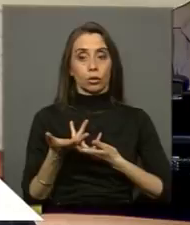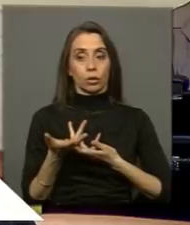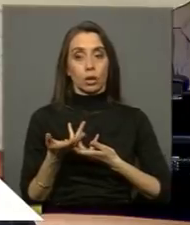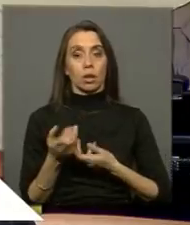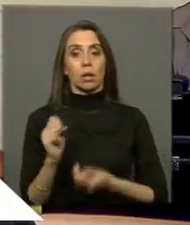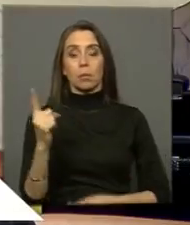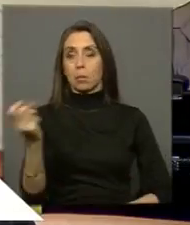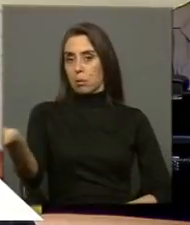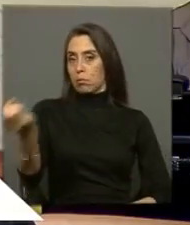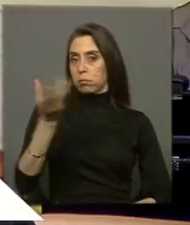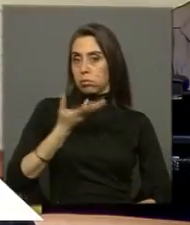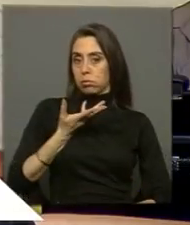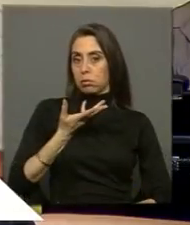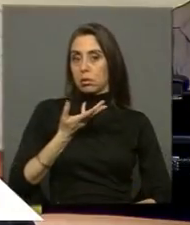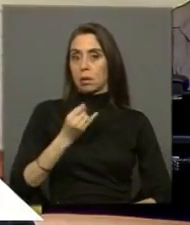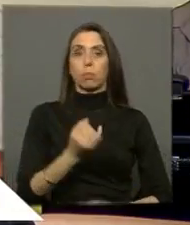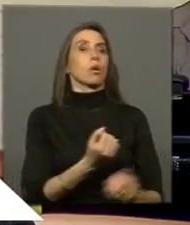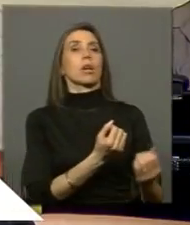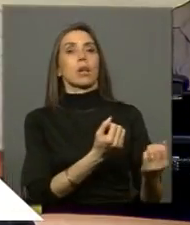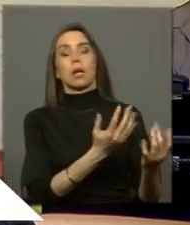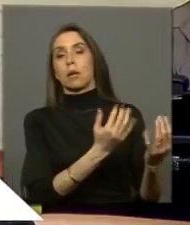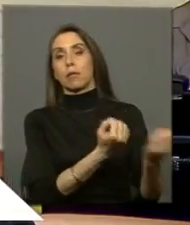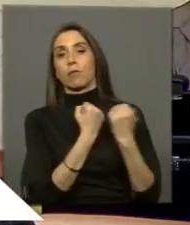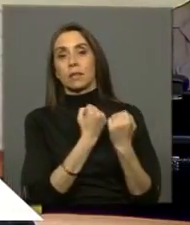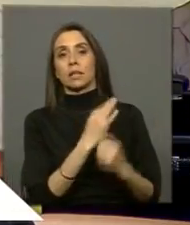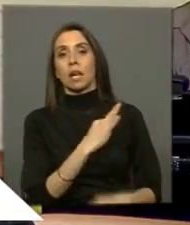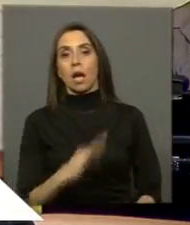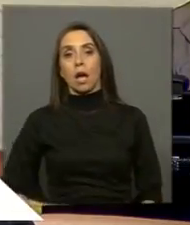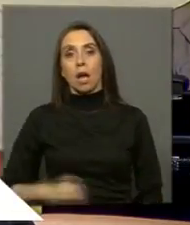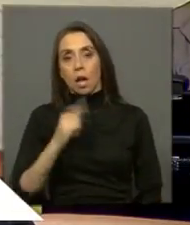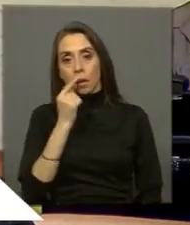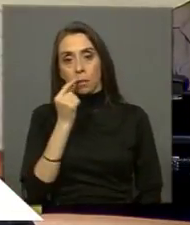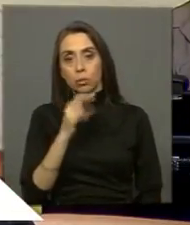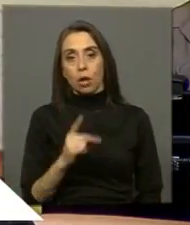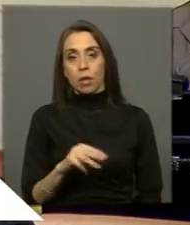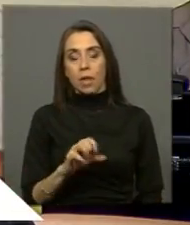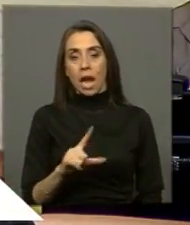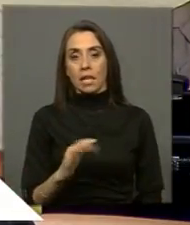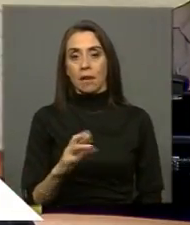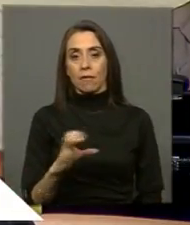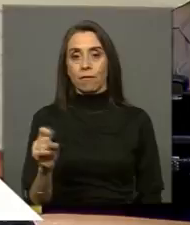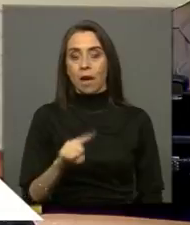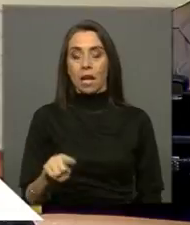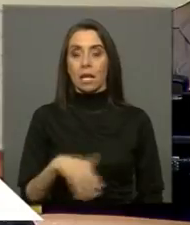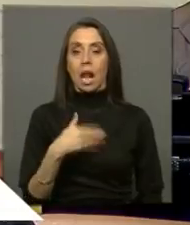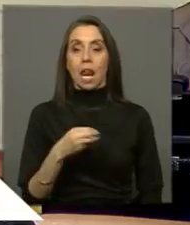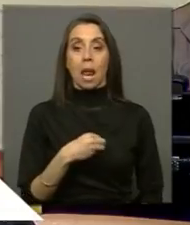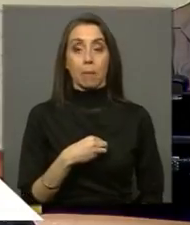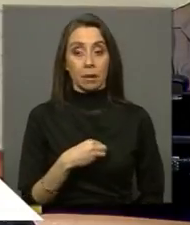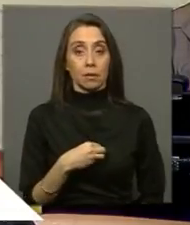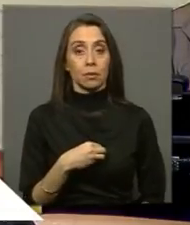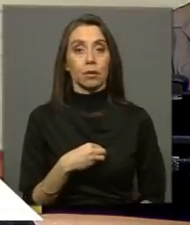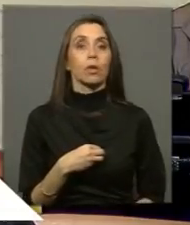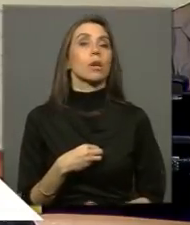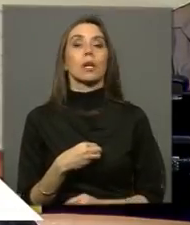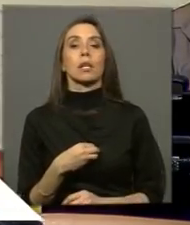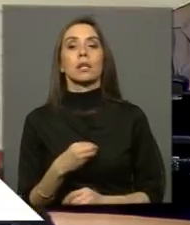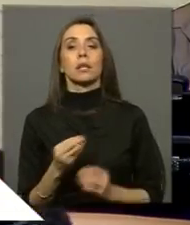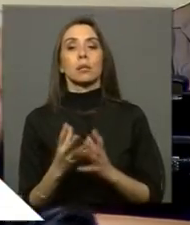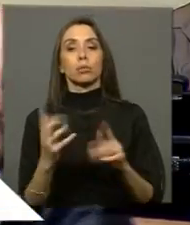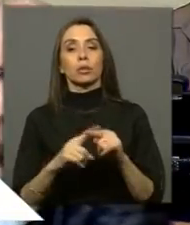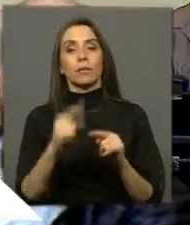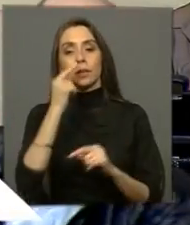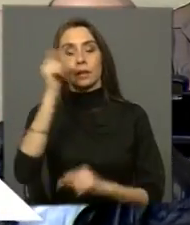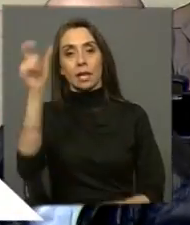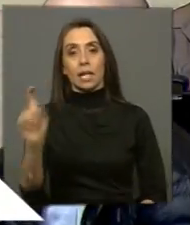primero verbales y luego físicas de parte del diputado Daniel Farkas. Lamento que como muchas veces no esté presente en la sala